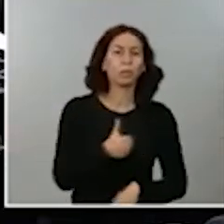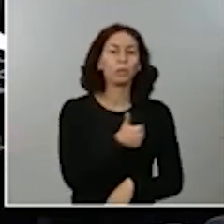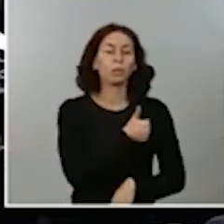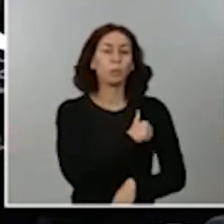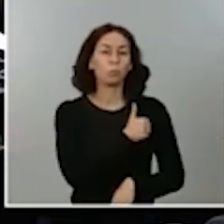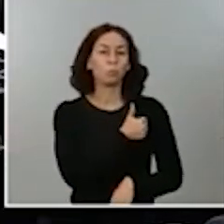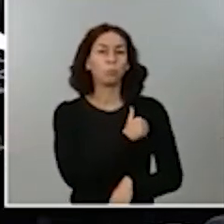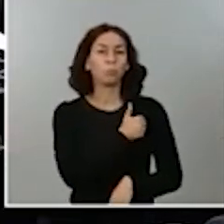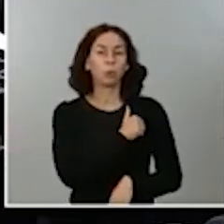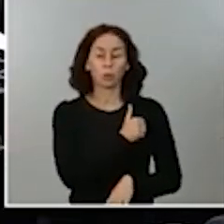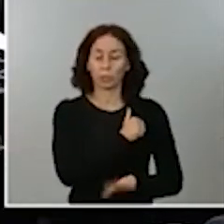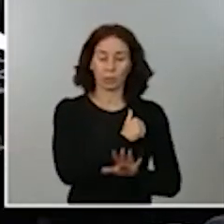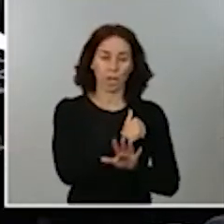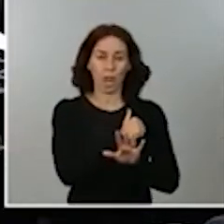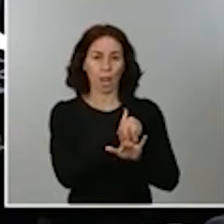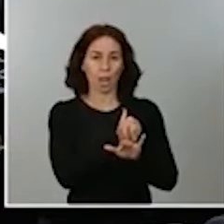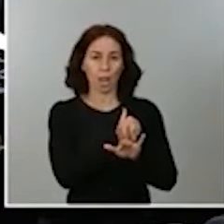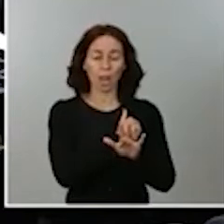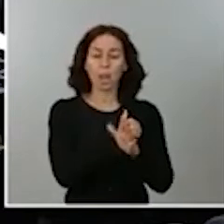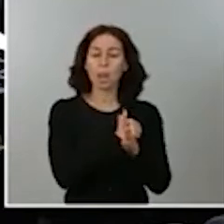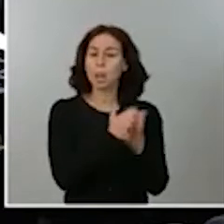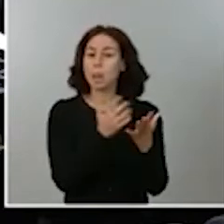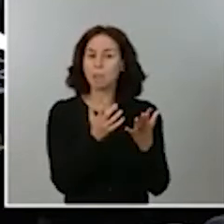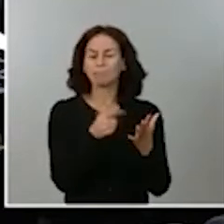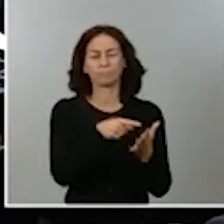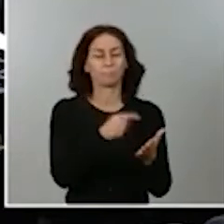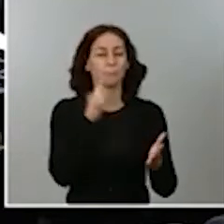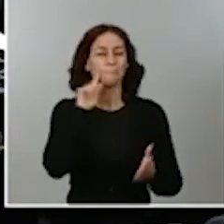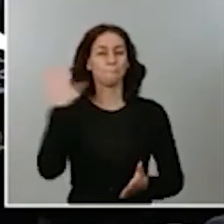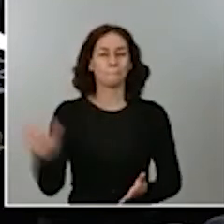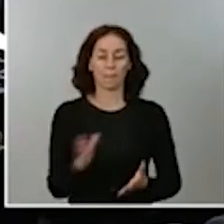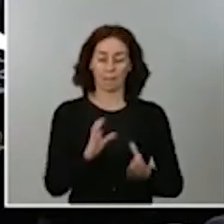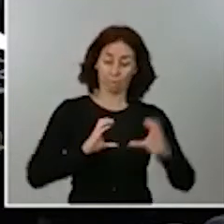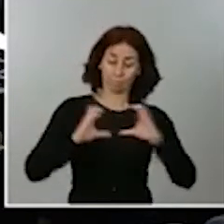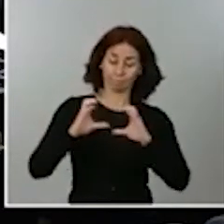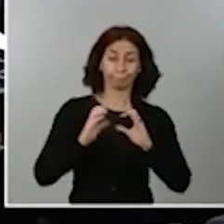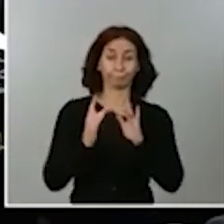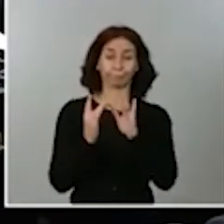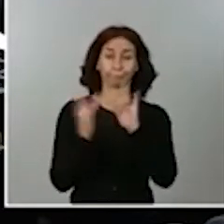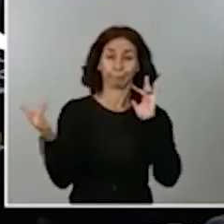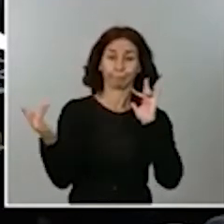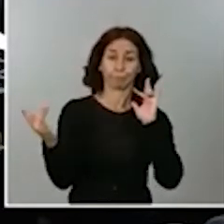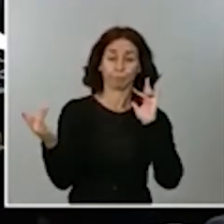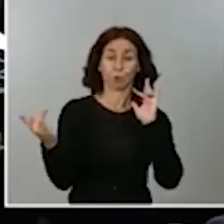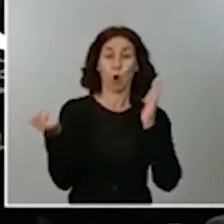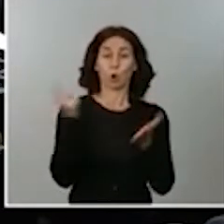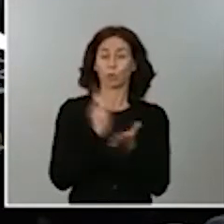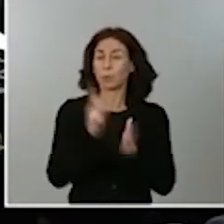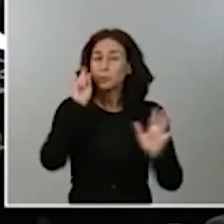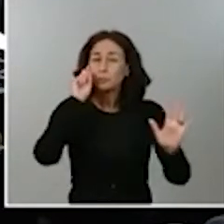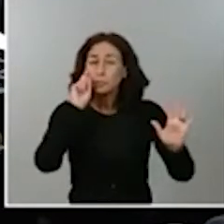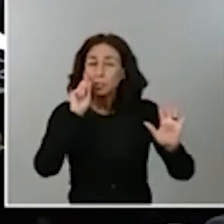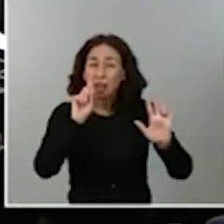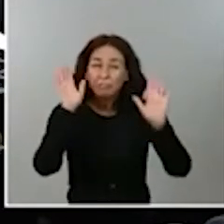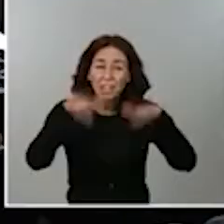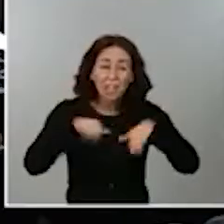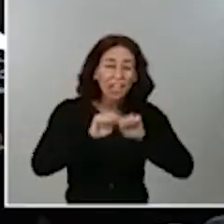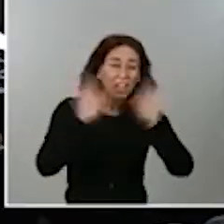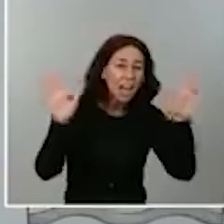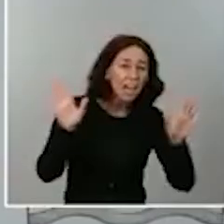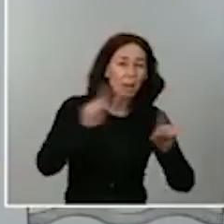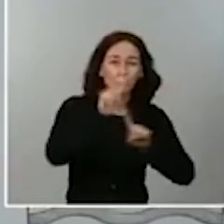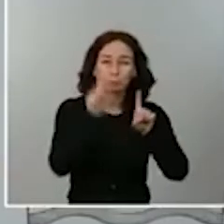Parece que se ha interrumpido esa conexión. No se quedaba clara la pregunta. Yo creo que sí. Pues muchas gracias,